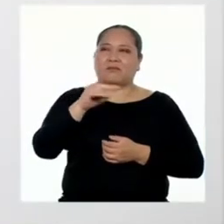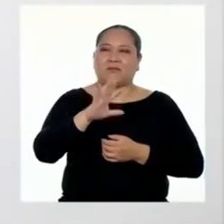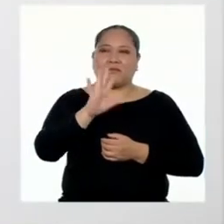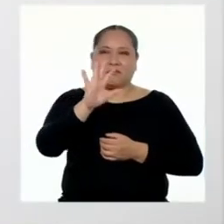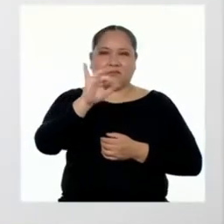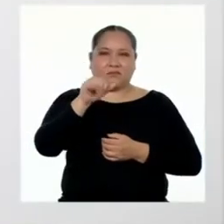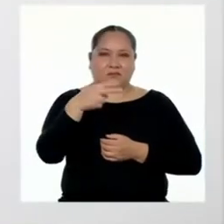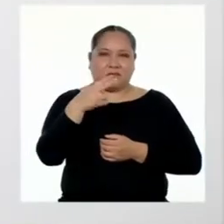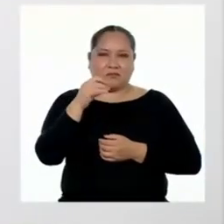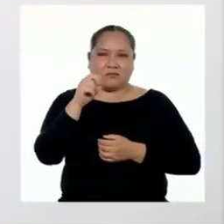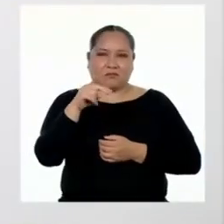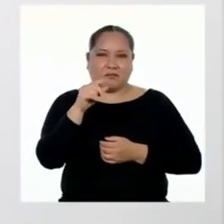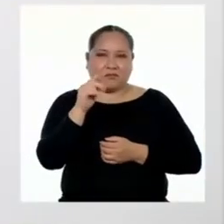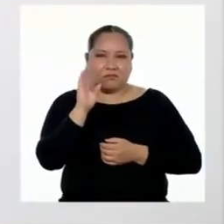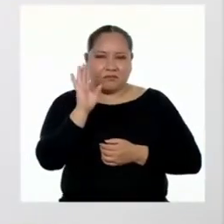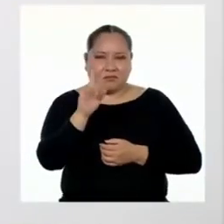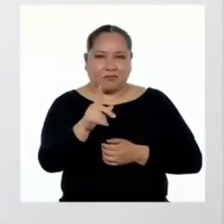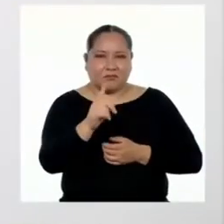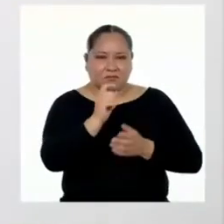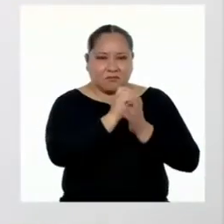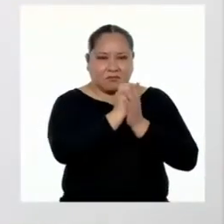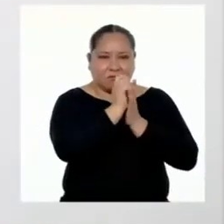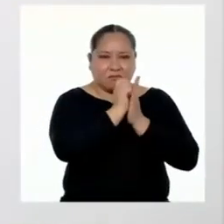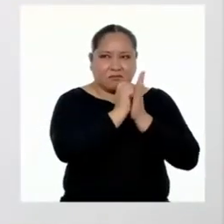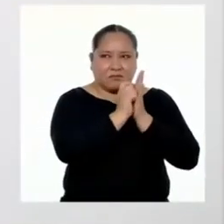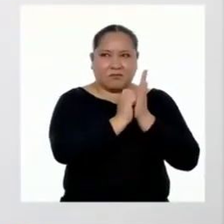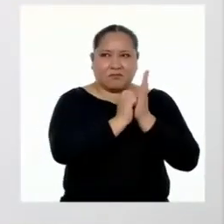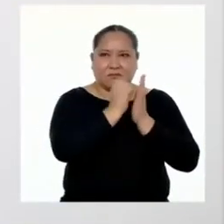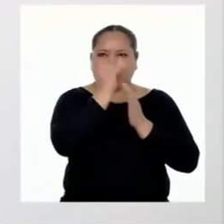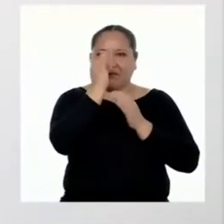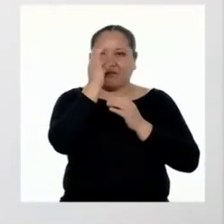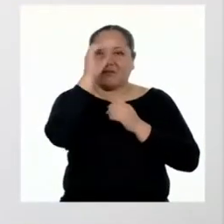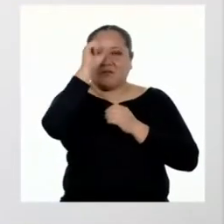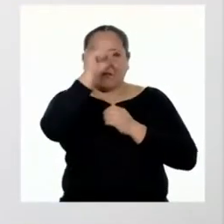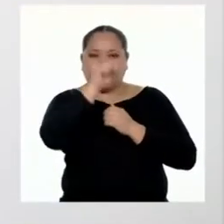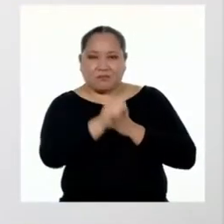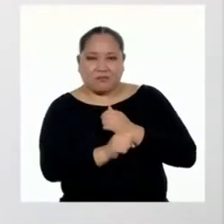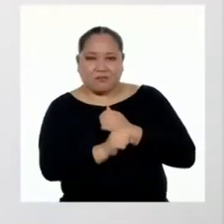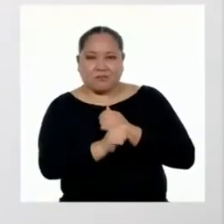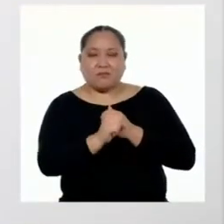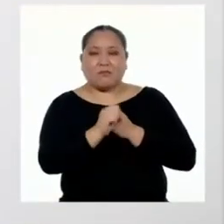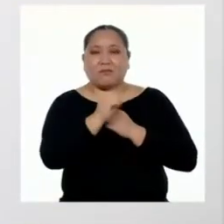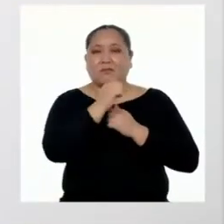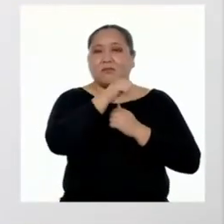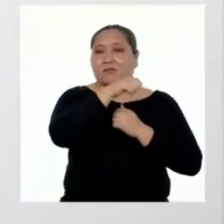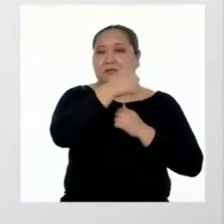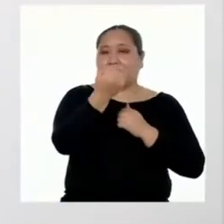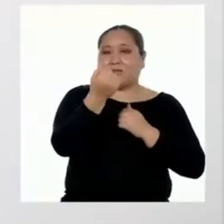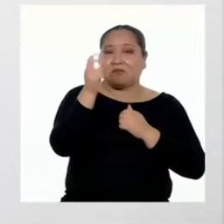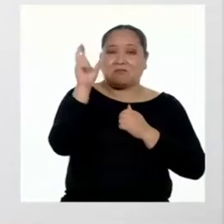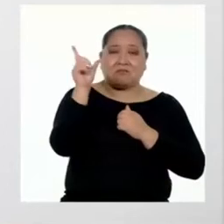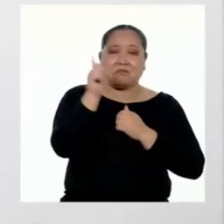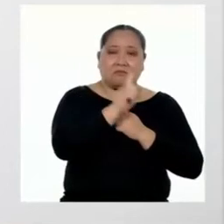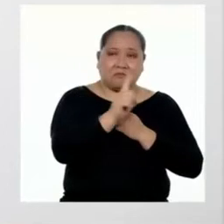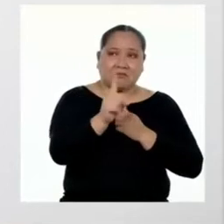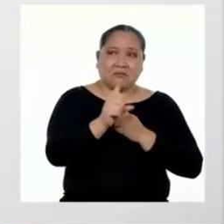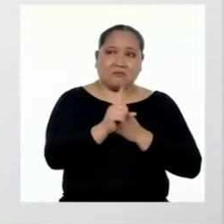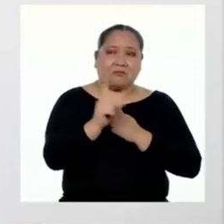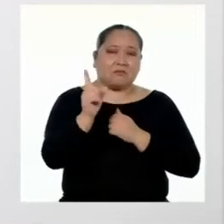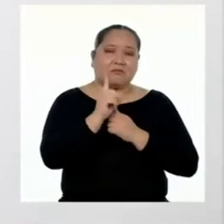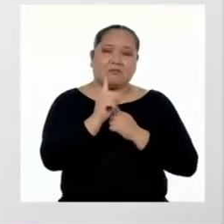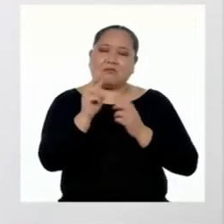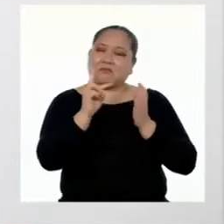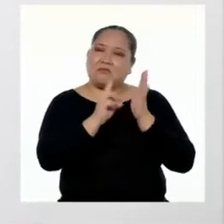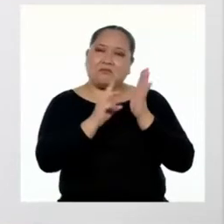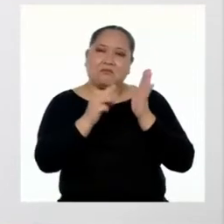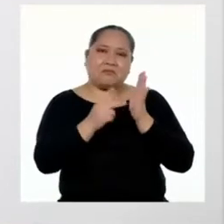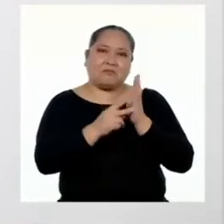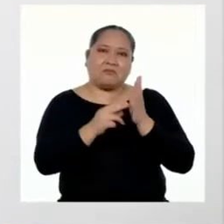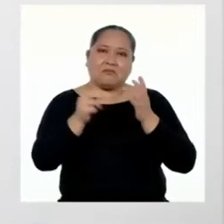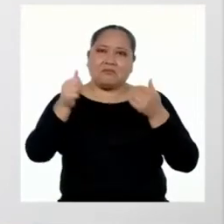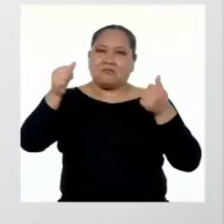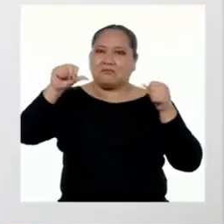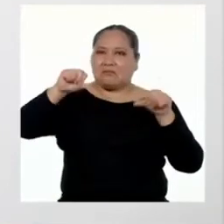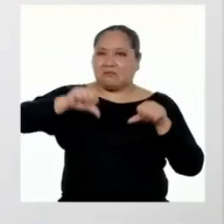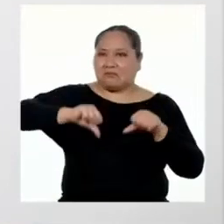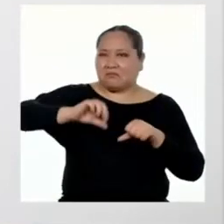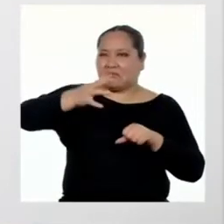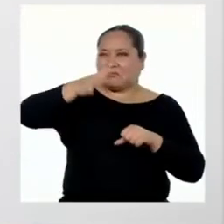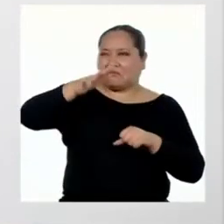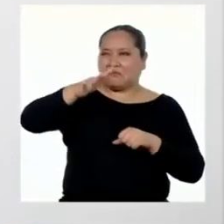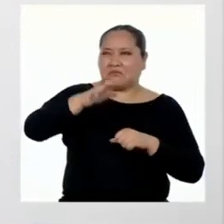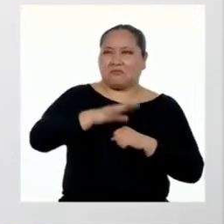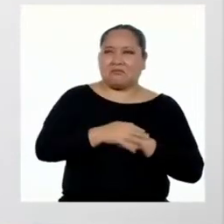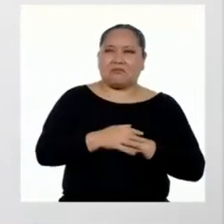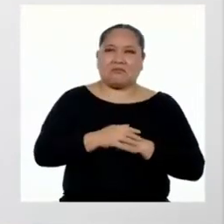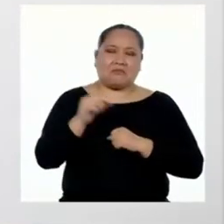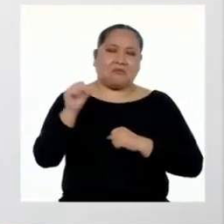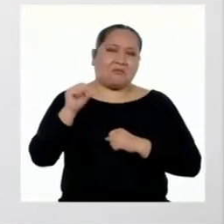Jonathan, que en la lista hayas marcado algunas casillas con un sí y otras con un no, no quiere decir que te haya ido